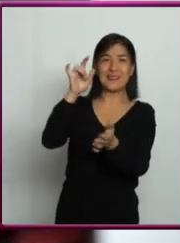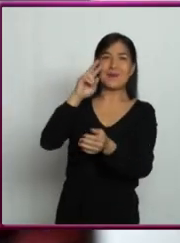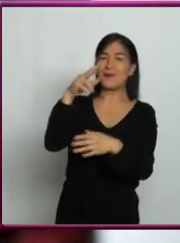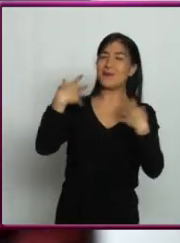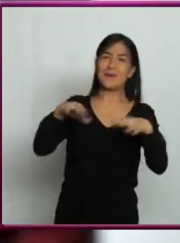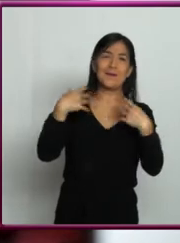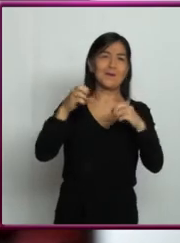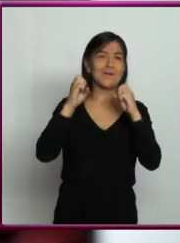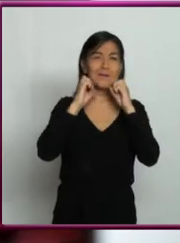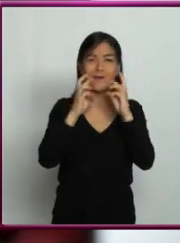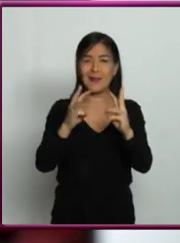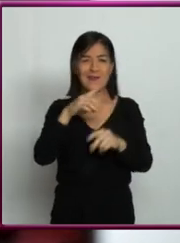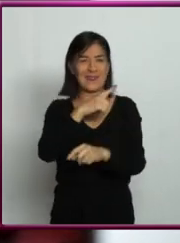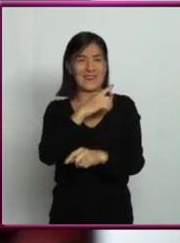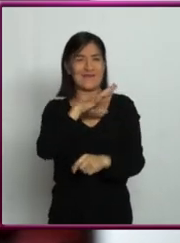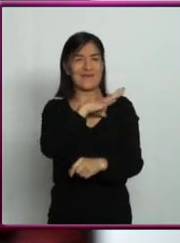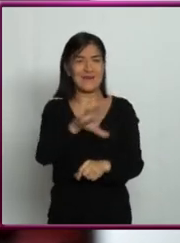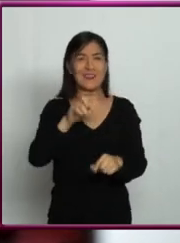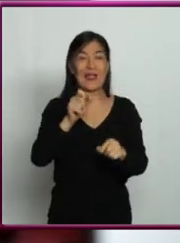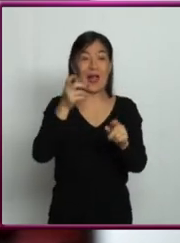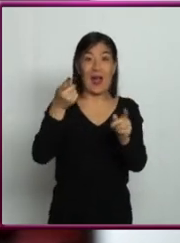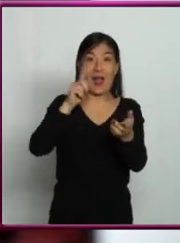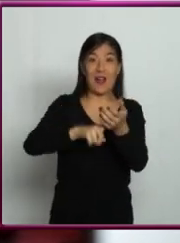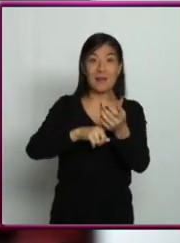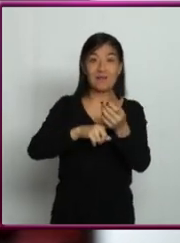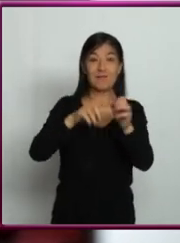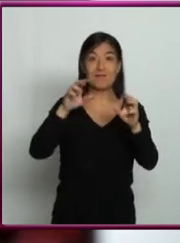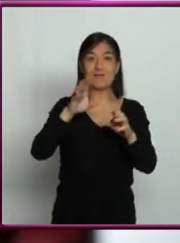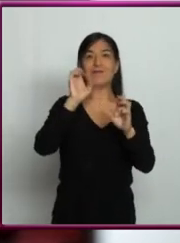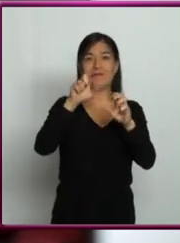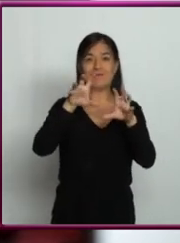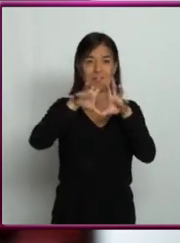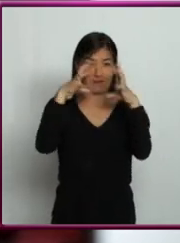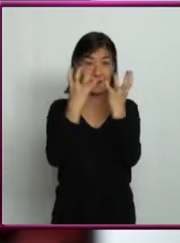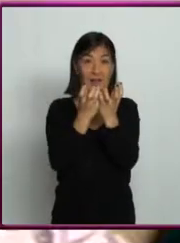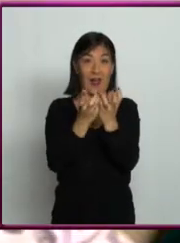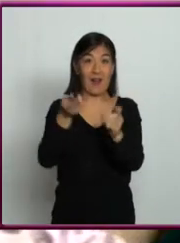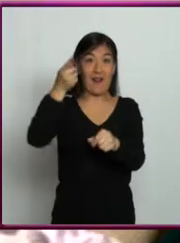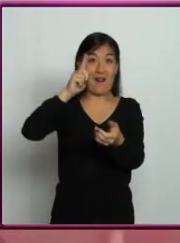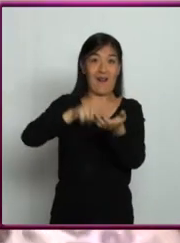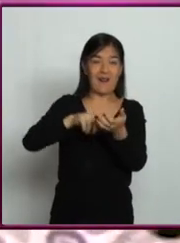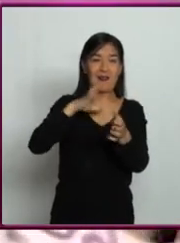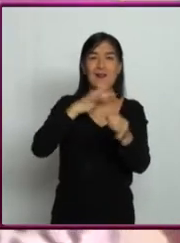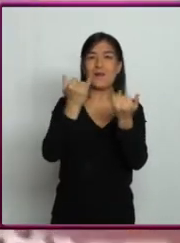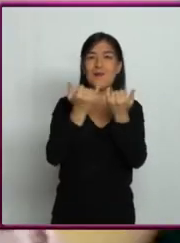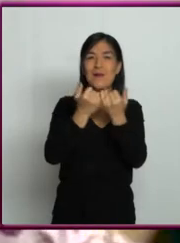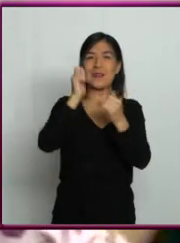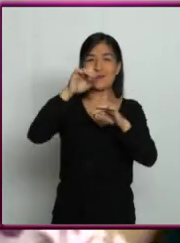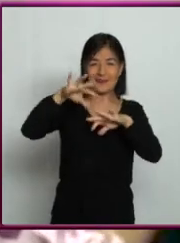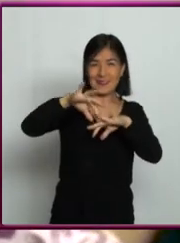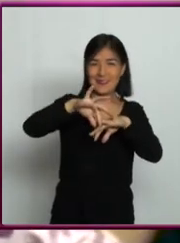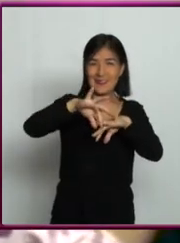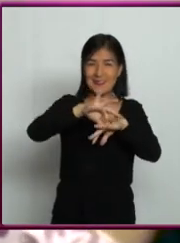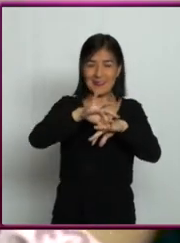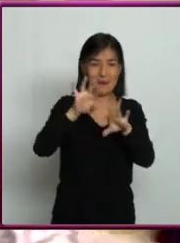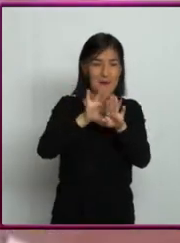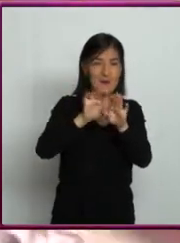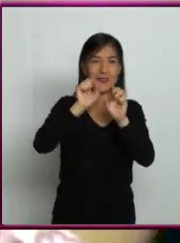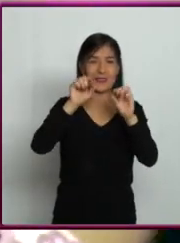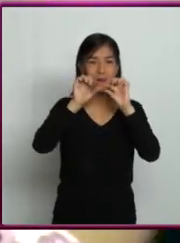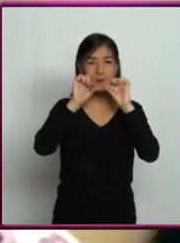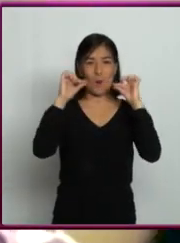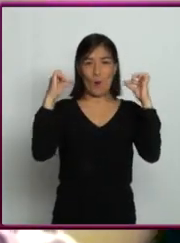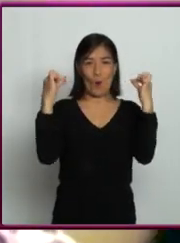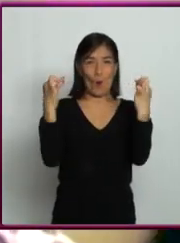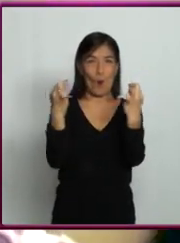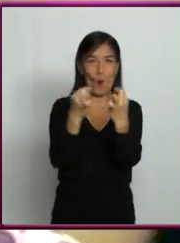fantásticas, como porque, por ejemplo, tienen anillos, entonces están formados así como, o sea, en vez de ser esta cosa parejita que pensábamos que